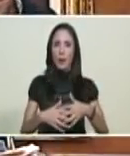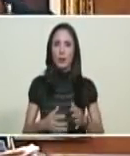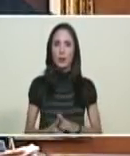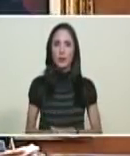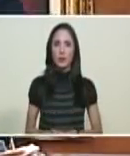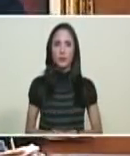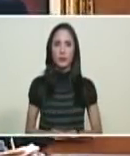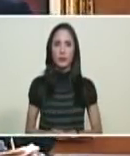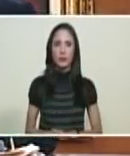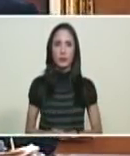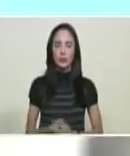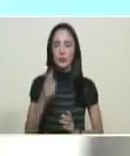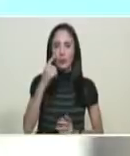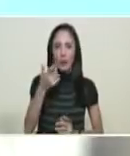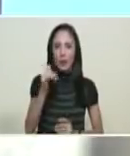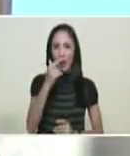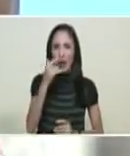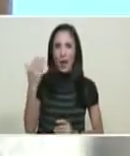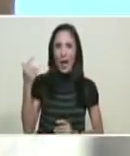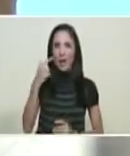expresidente de otra federación también